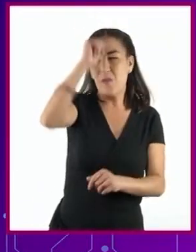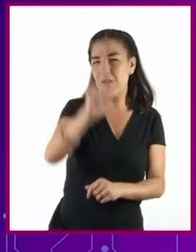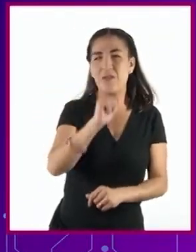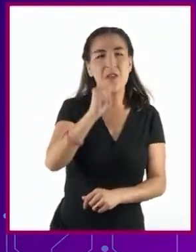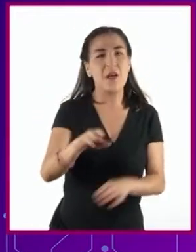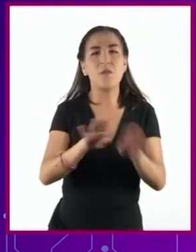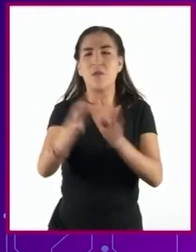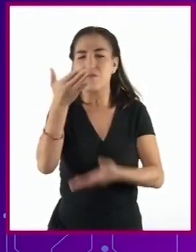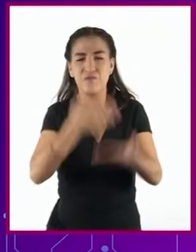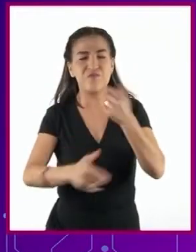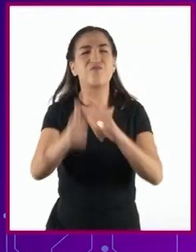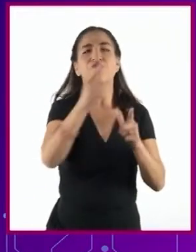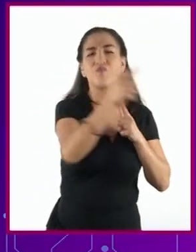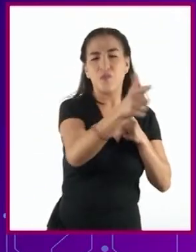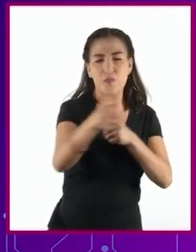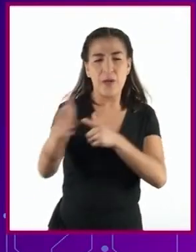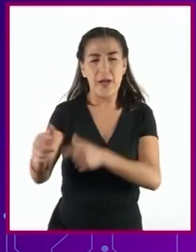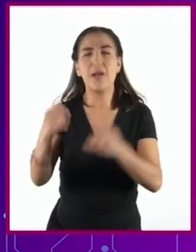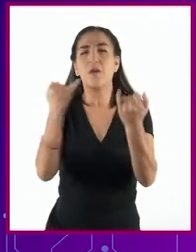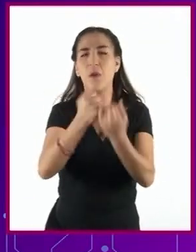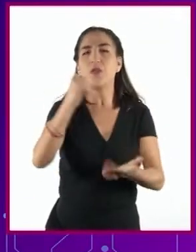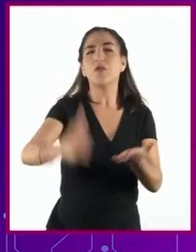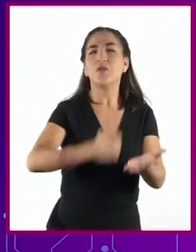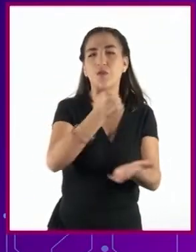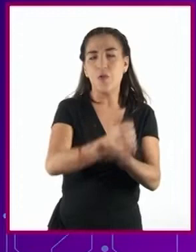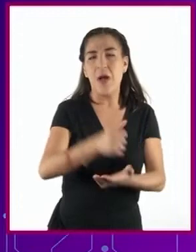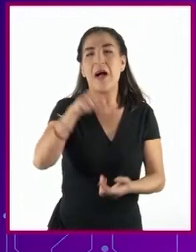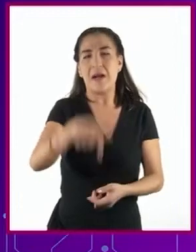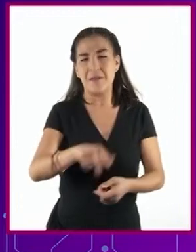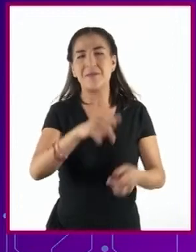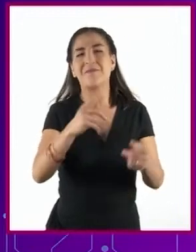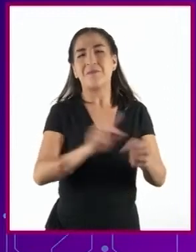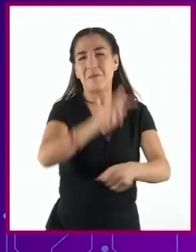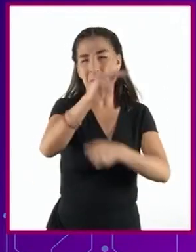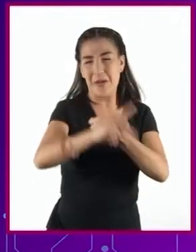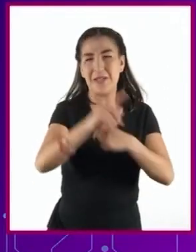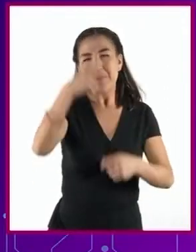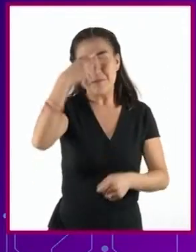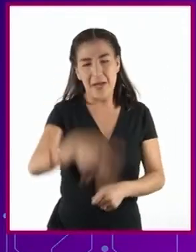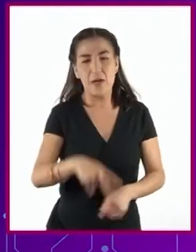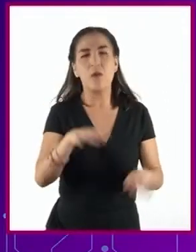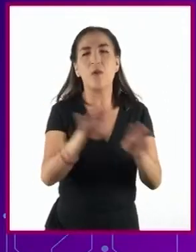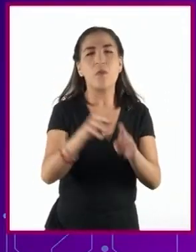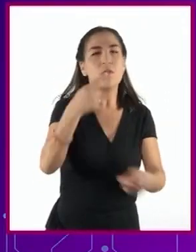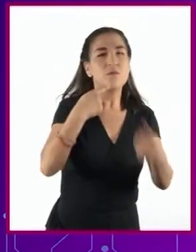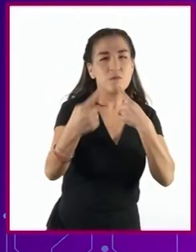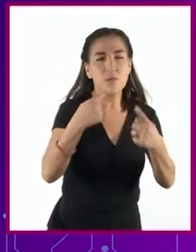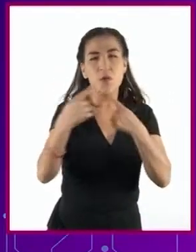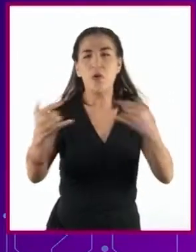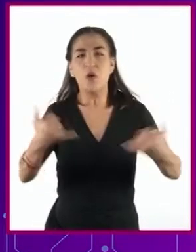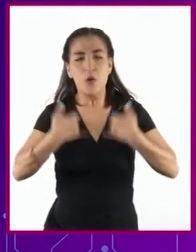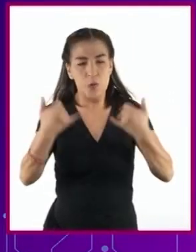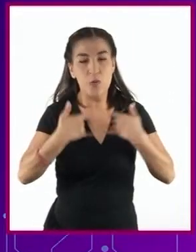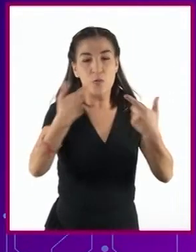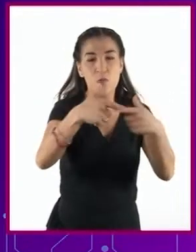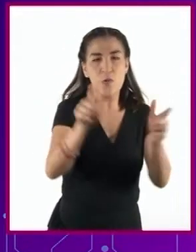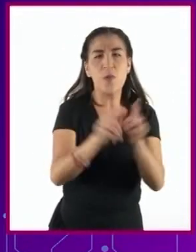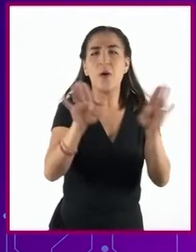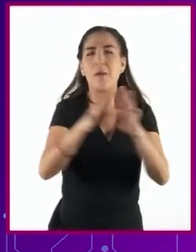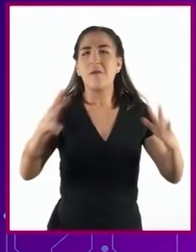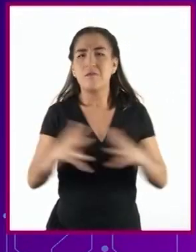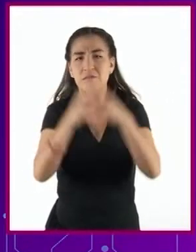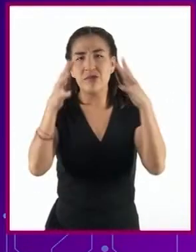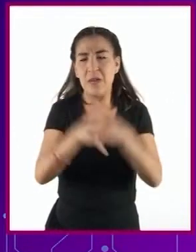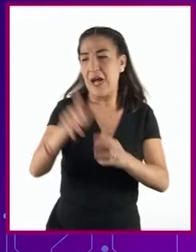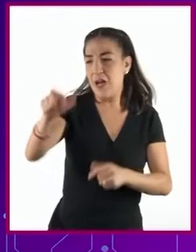armada. También, en algunas ciudades del país, grupos de jóvenes decidieron organizar grupos guerrilleros ante la represión del